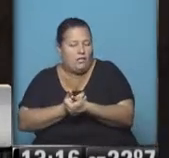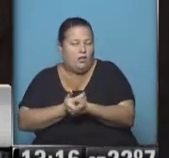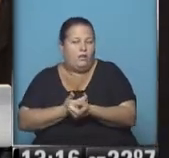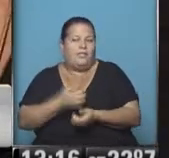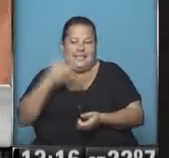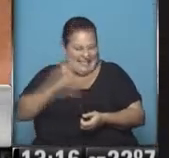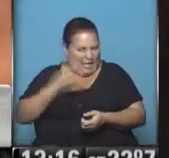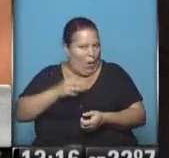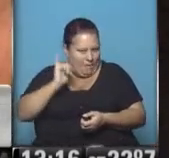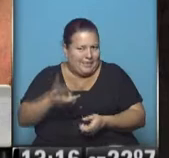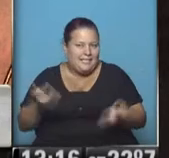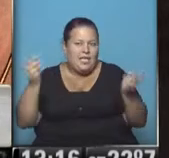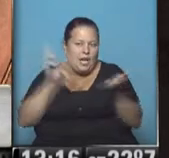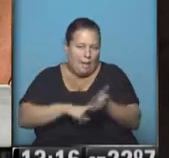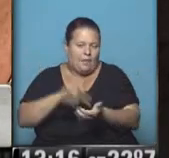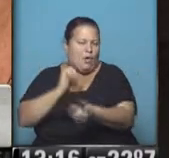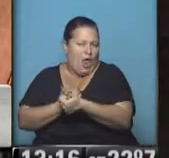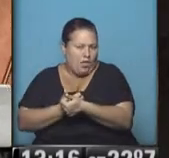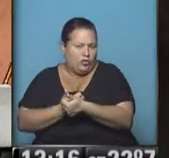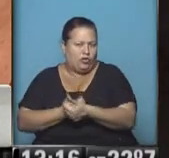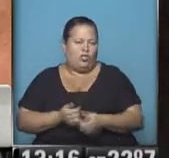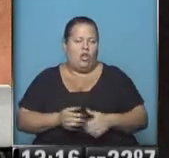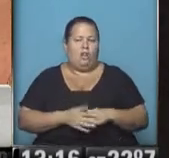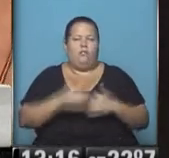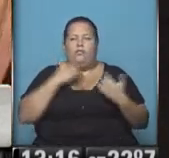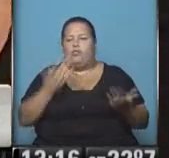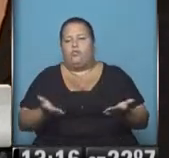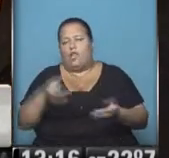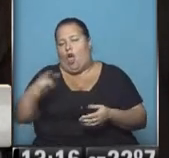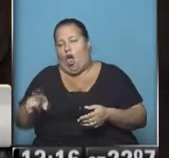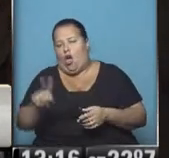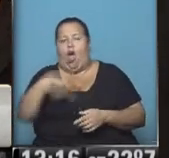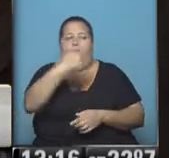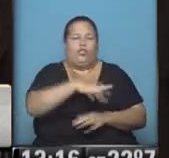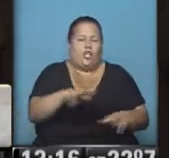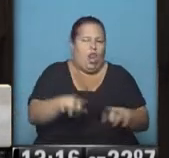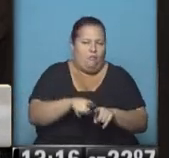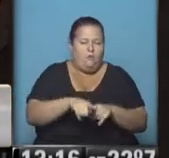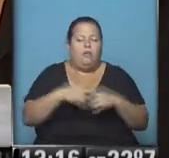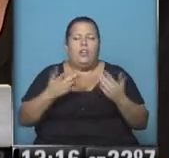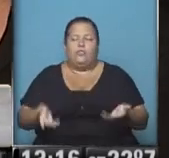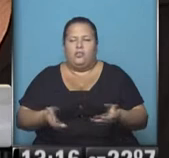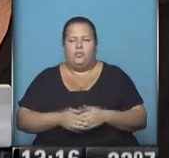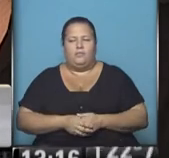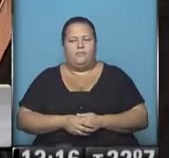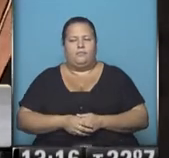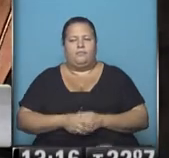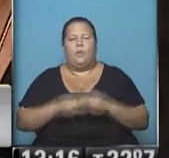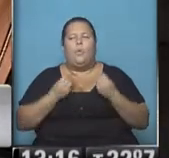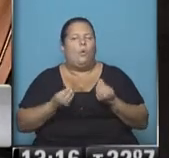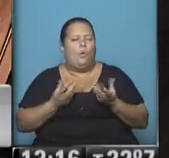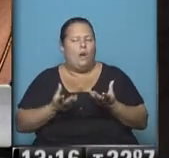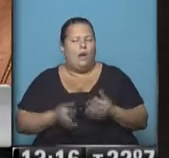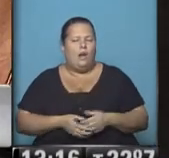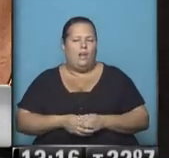Es muy posible que repita. Sus hechos no será con este niño, será con otro. Entonces, ¿cuál